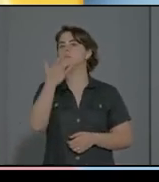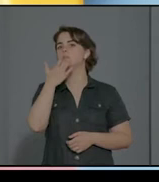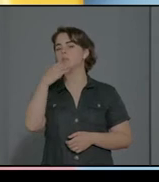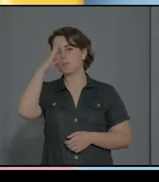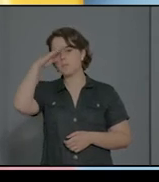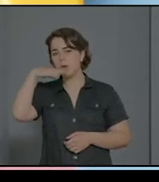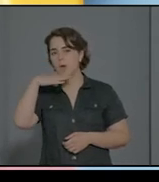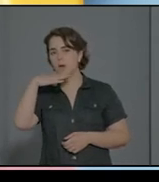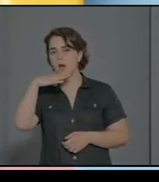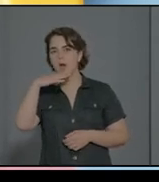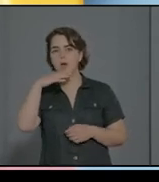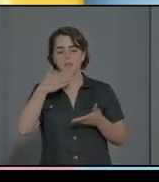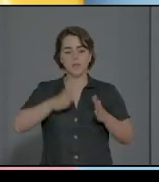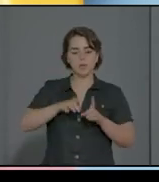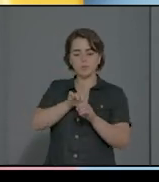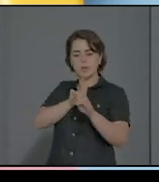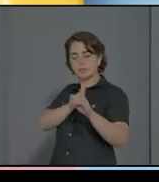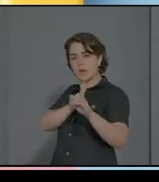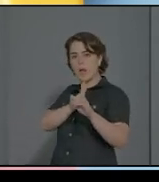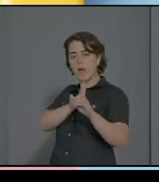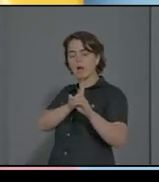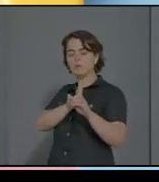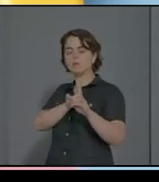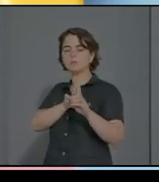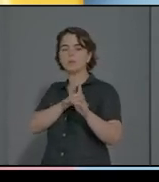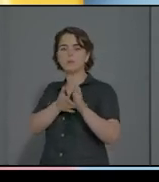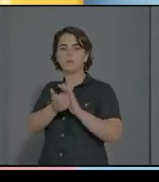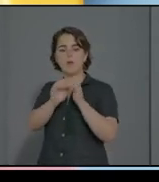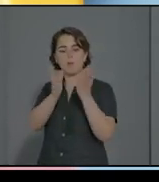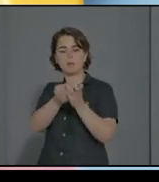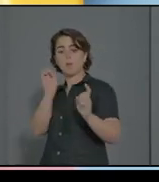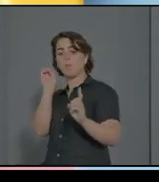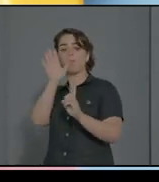lanzó la pelota y el terapeuta ahora se...